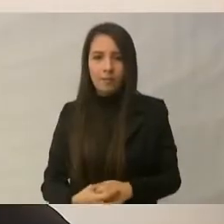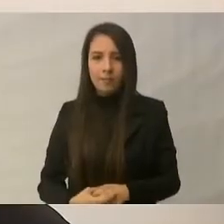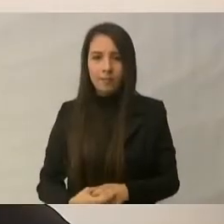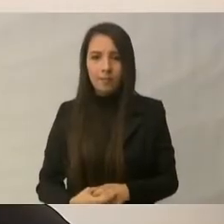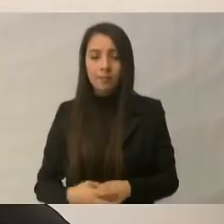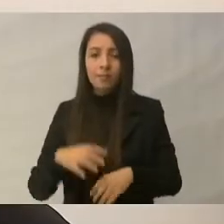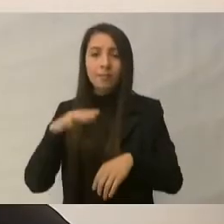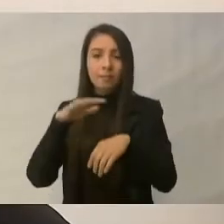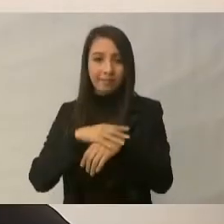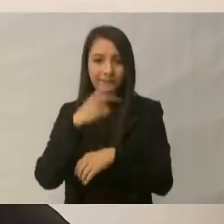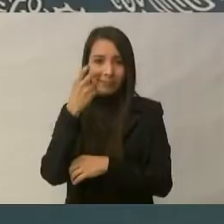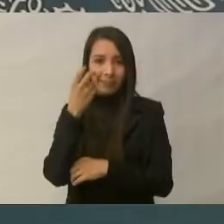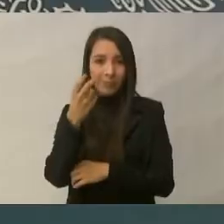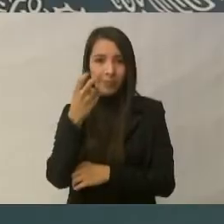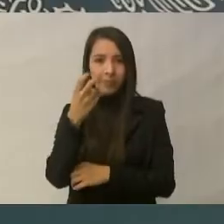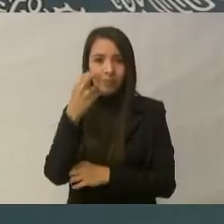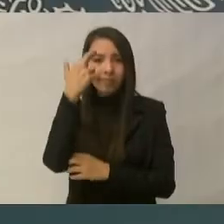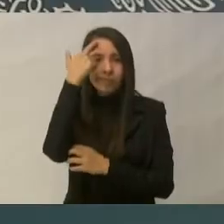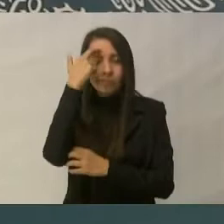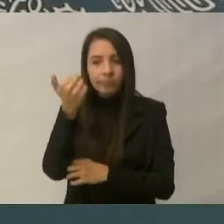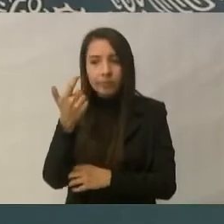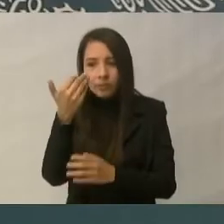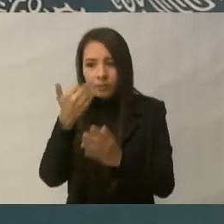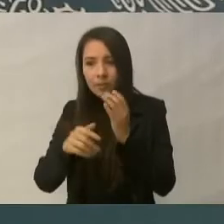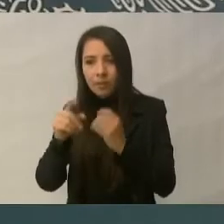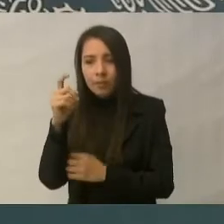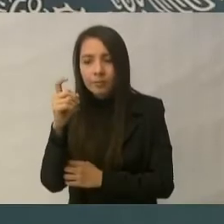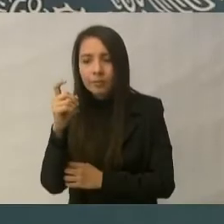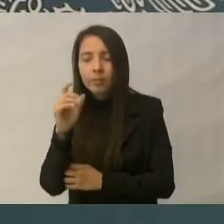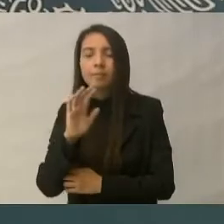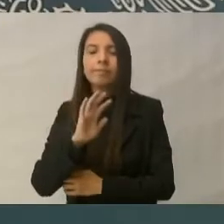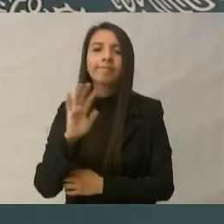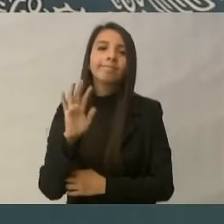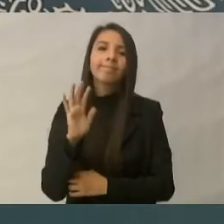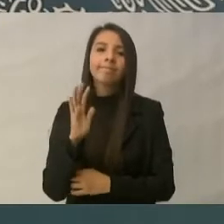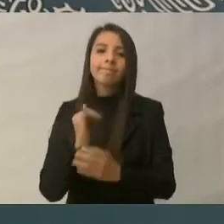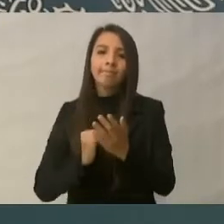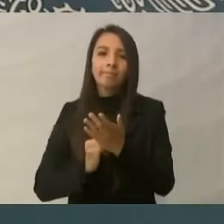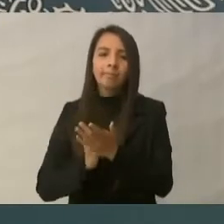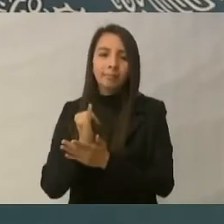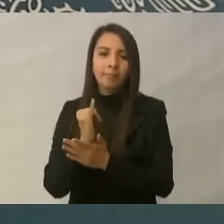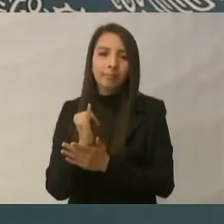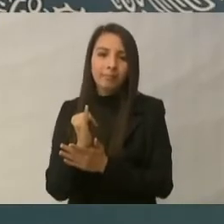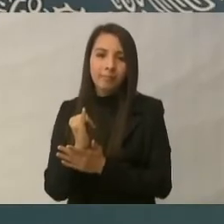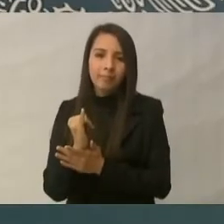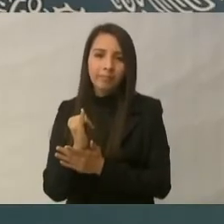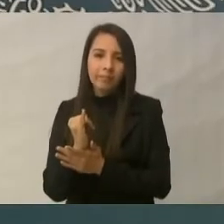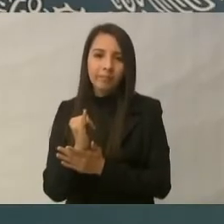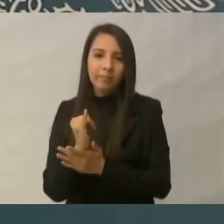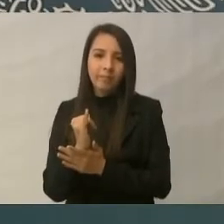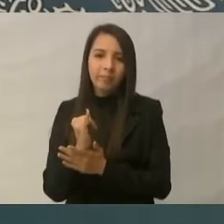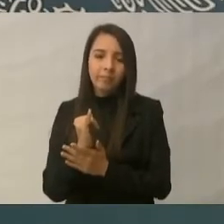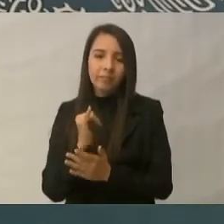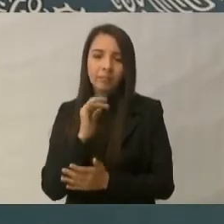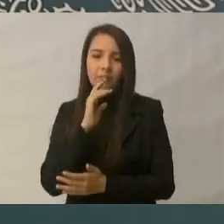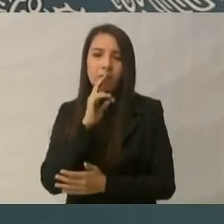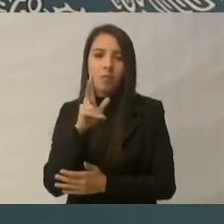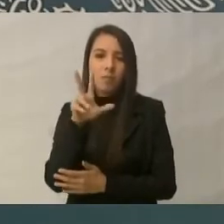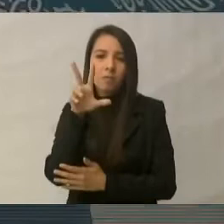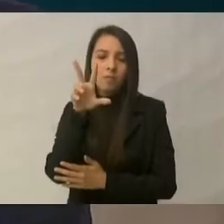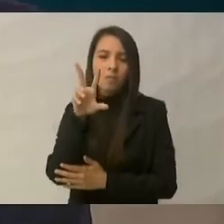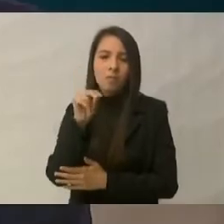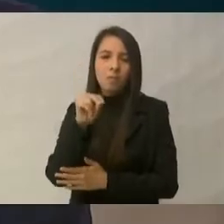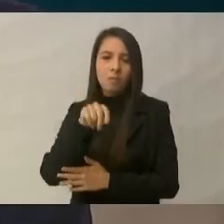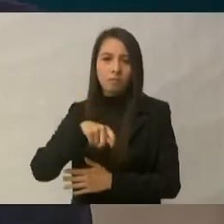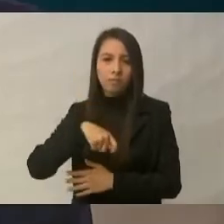Por eso se tomó la decisión de que no se iba a otorgar